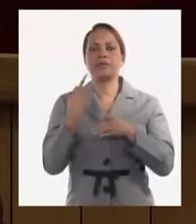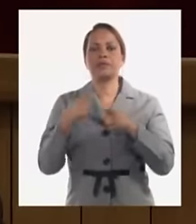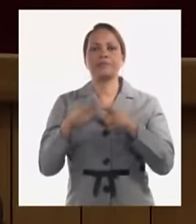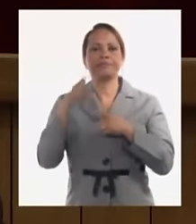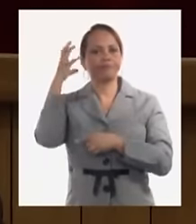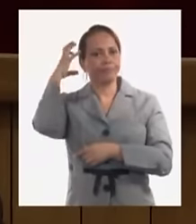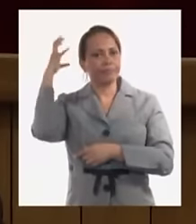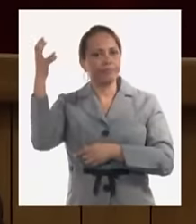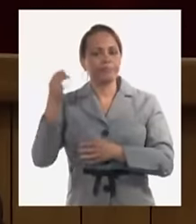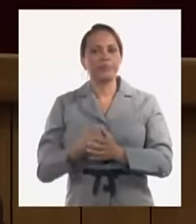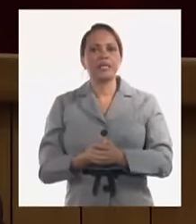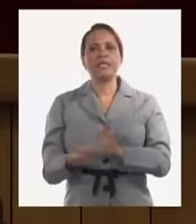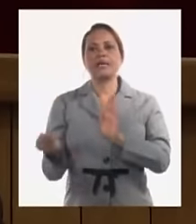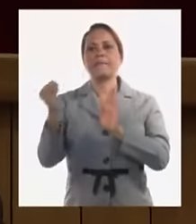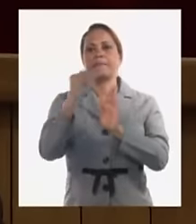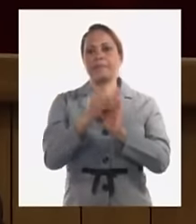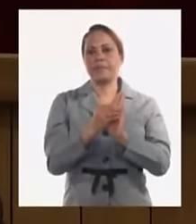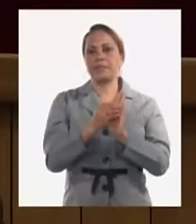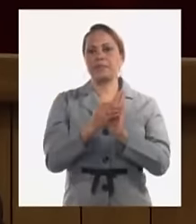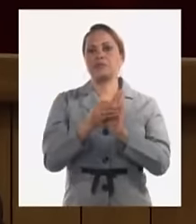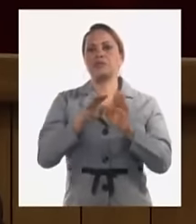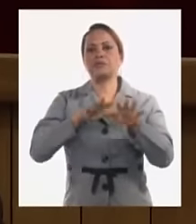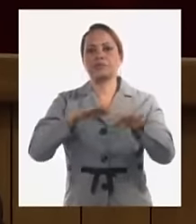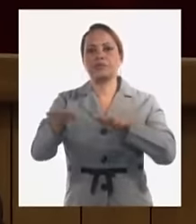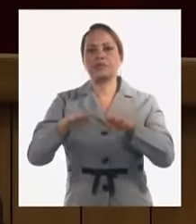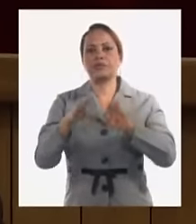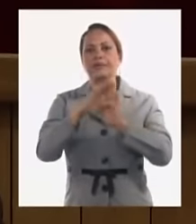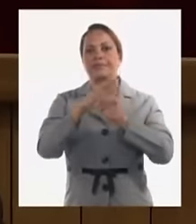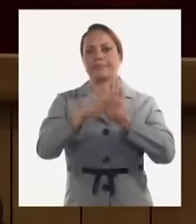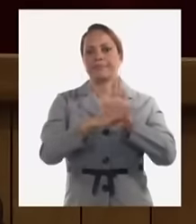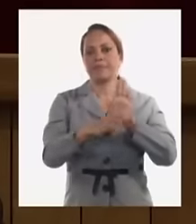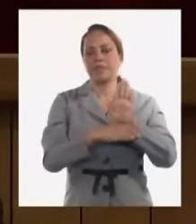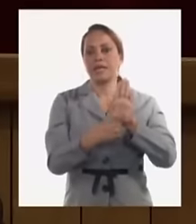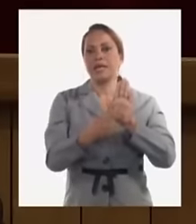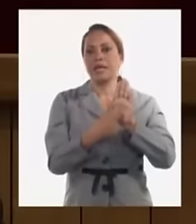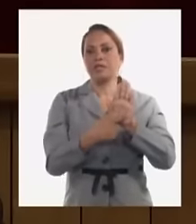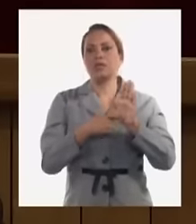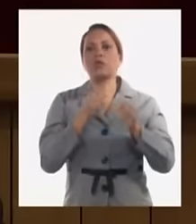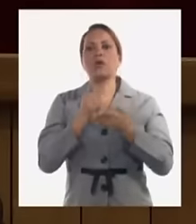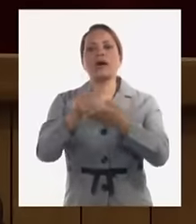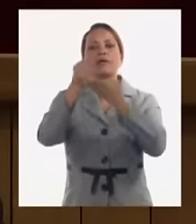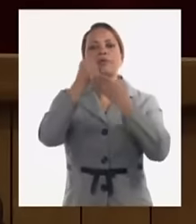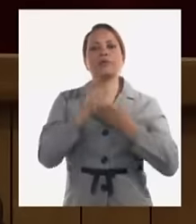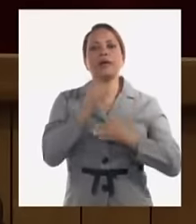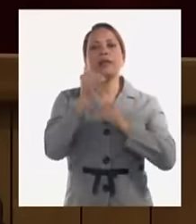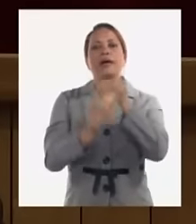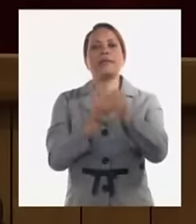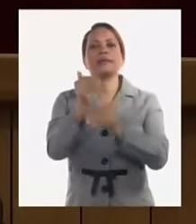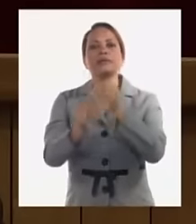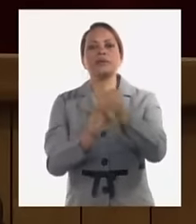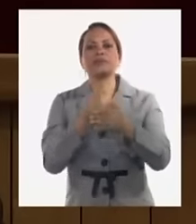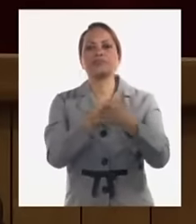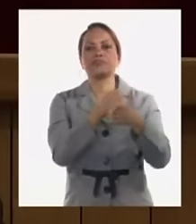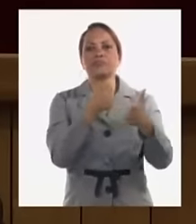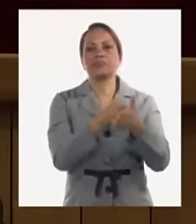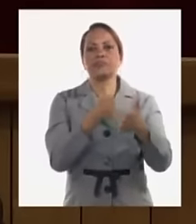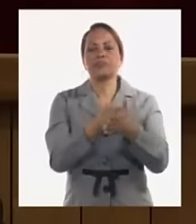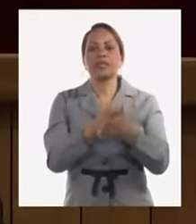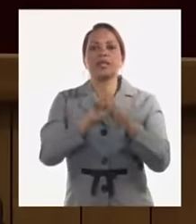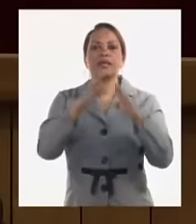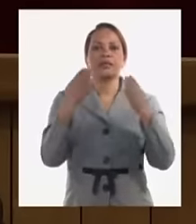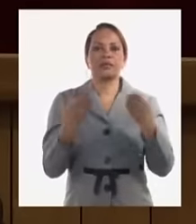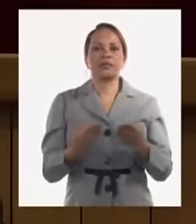y la implementación de estas acciones y medidas permitirá avanzar en el enfrentamiento decidido y ordenado